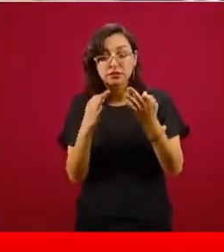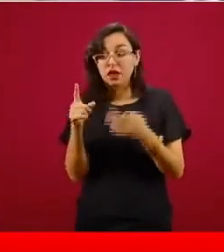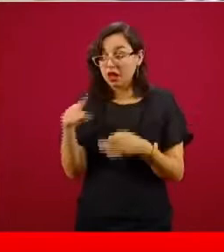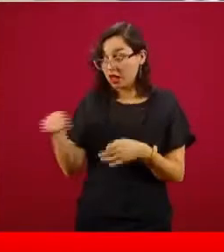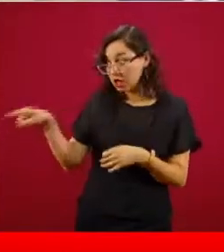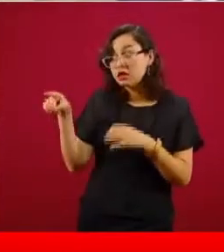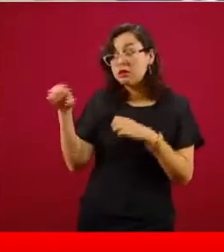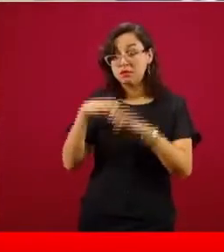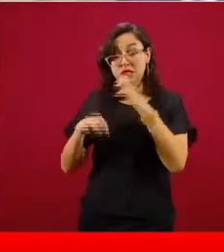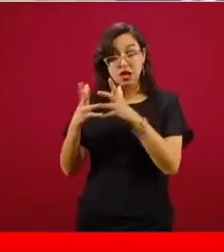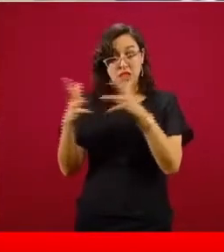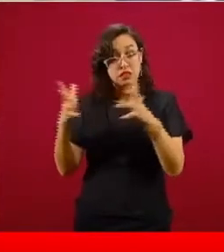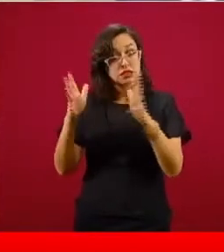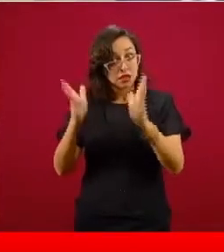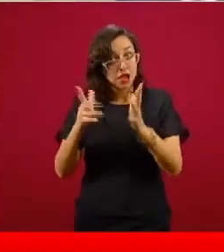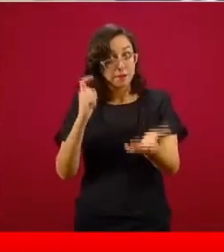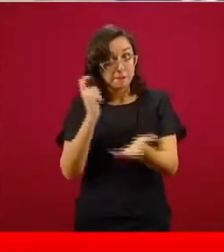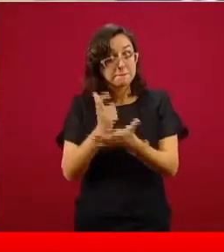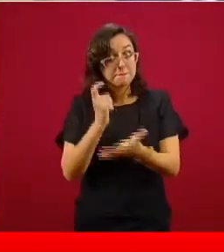la participación de grandes empresas.